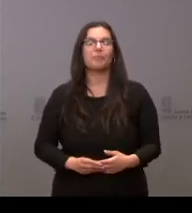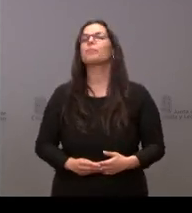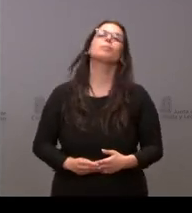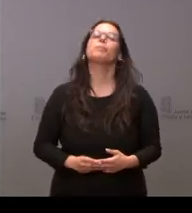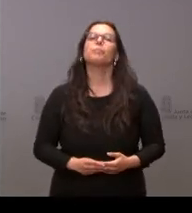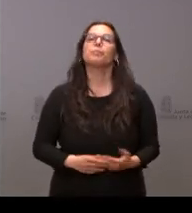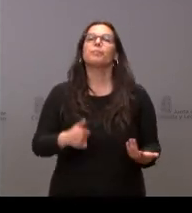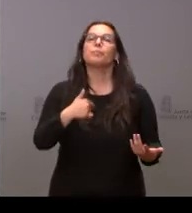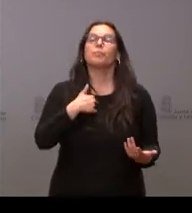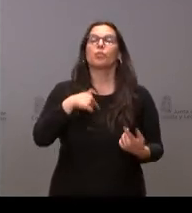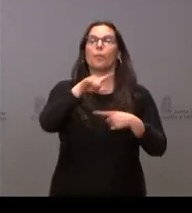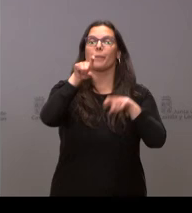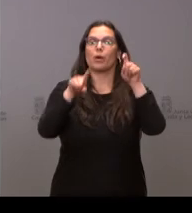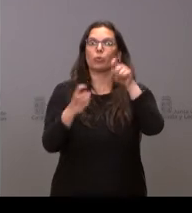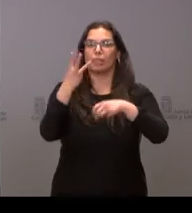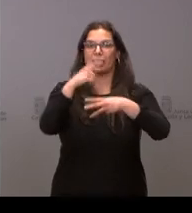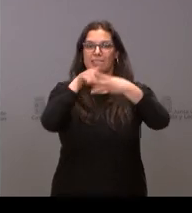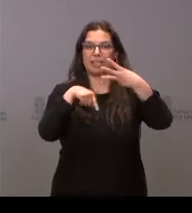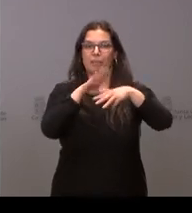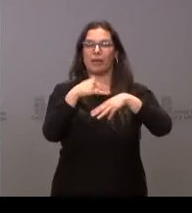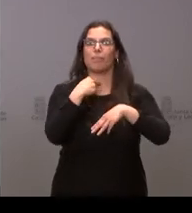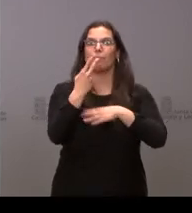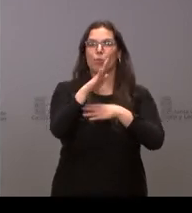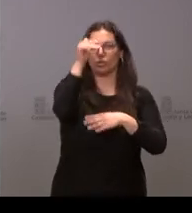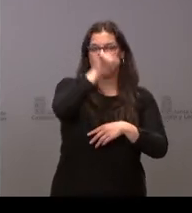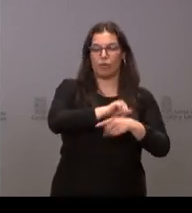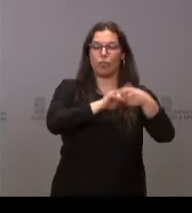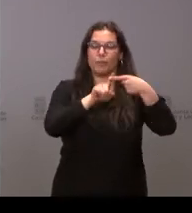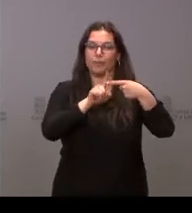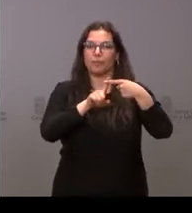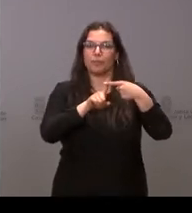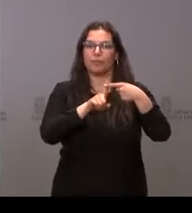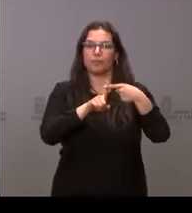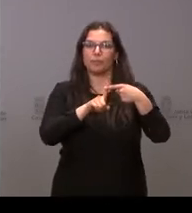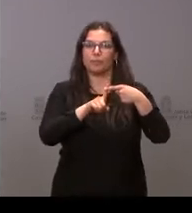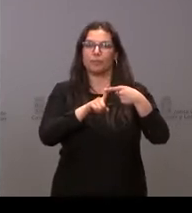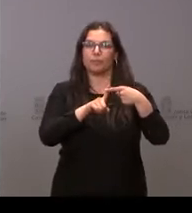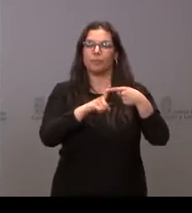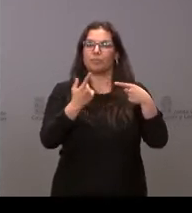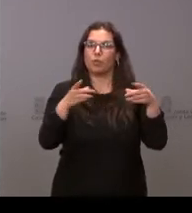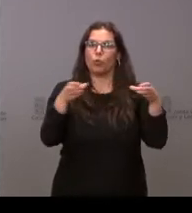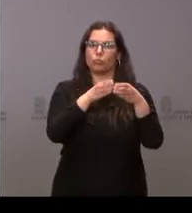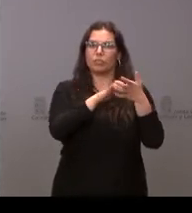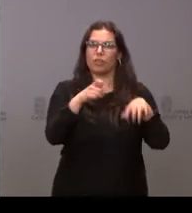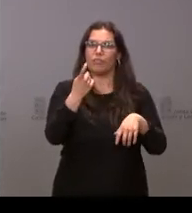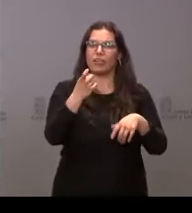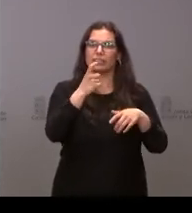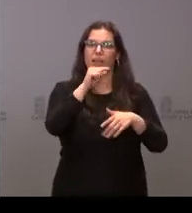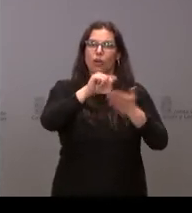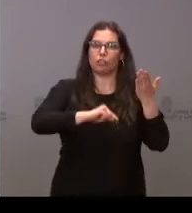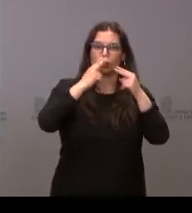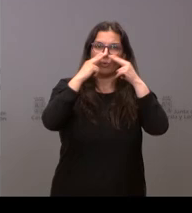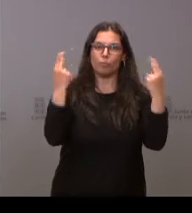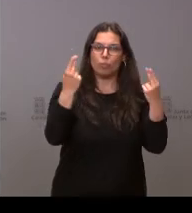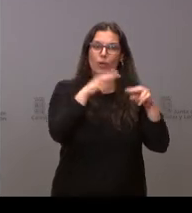Bueno, yo tengo tres preguntas para el portavoz. La primera de ellas es que ya dieron a conocer que la Junta revisará los contratos públicos ante el